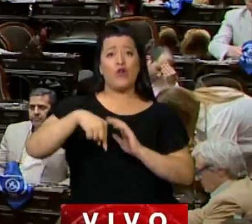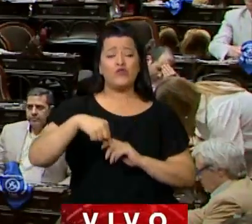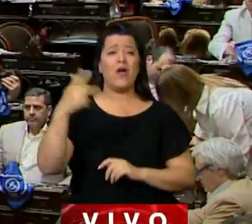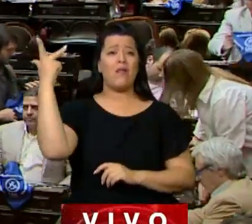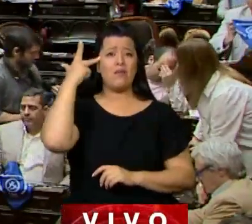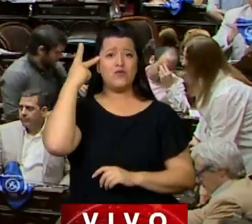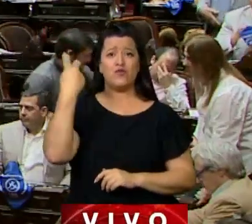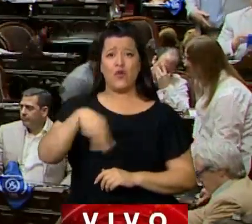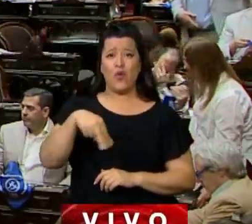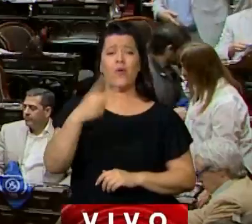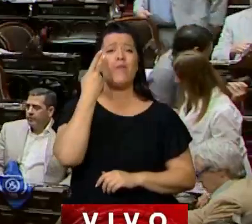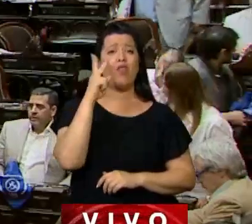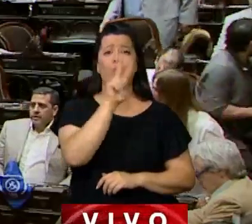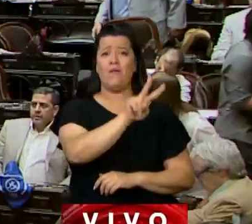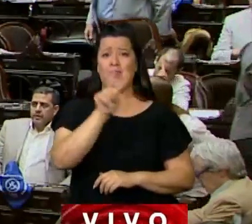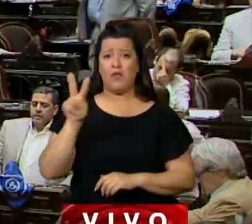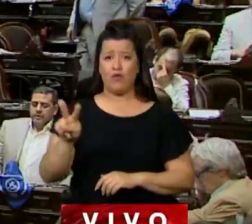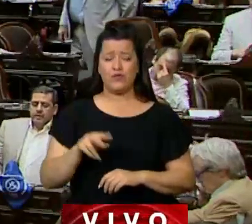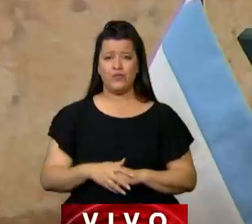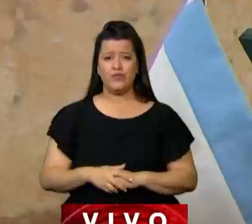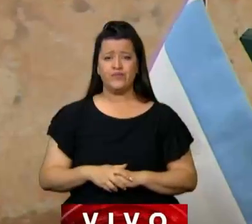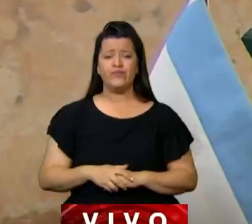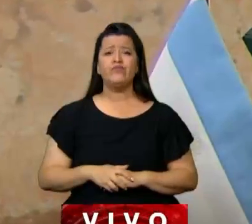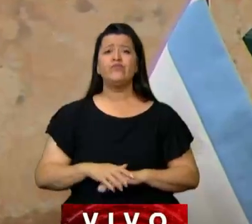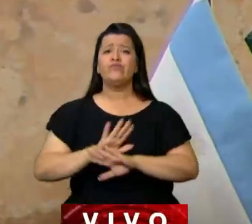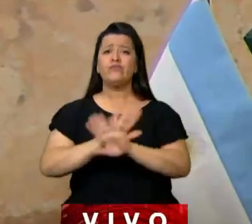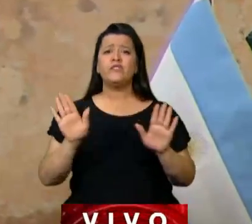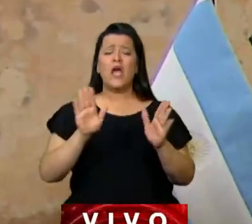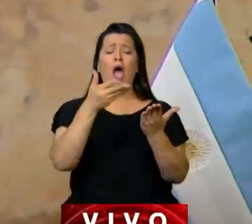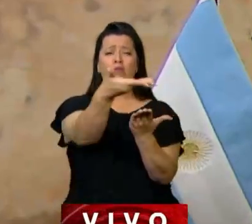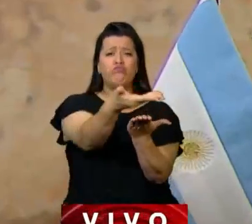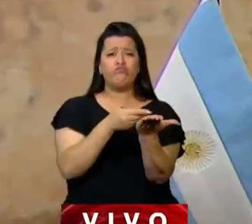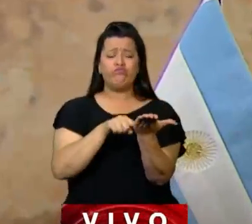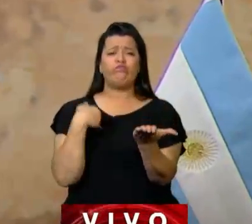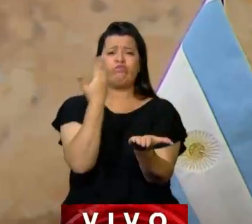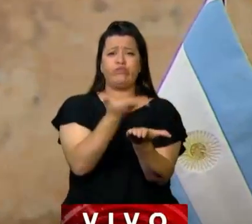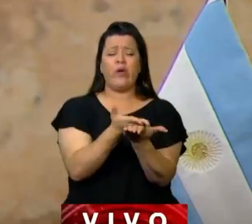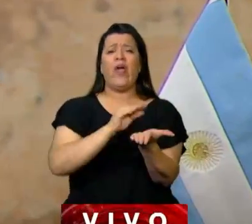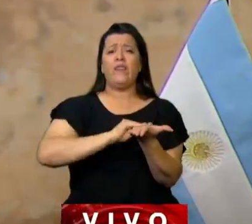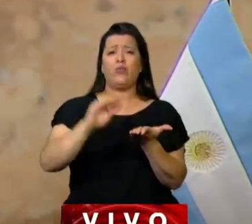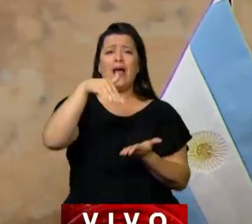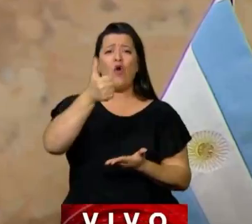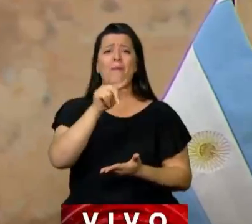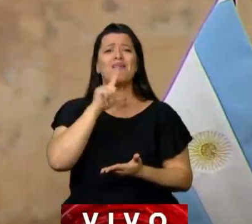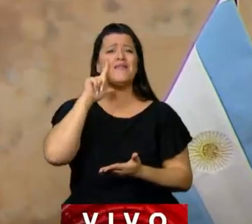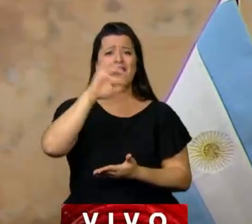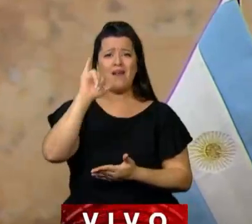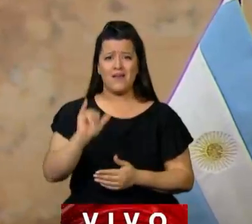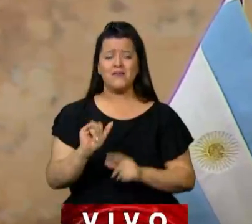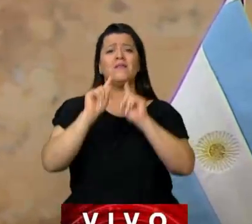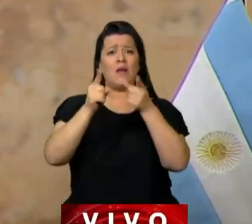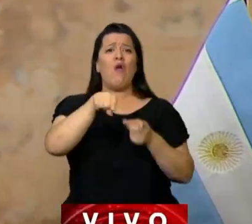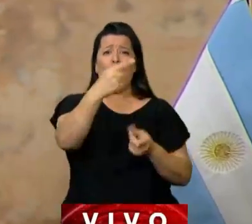18 de noviembre de 2022, visto la presentación efectuada por el diputado Germán Martínez y otras